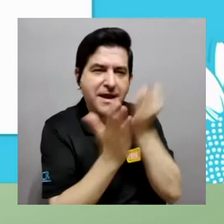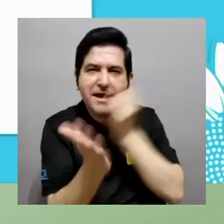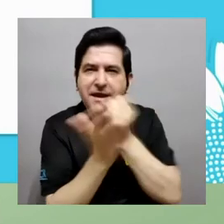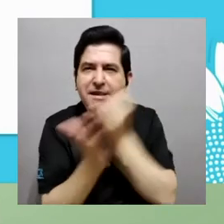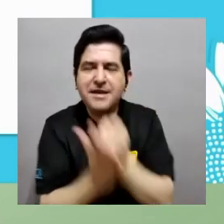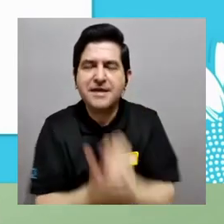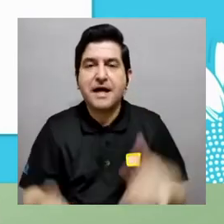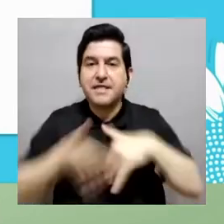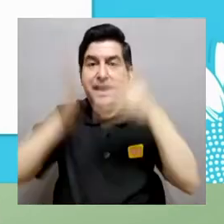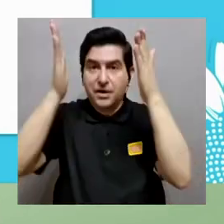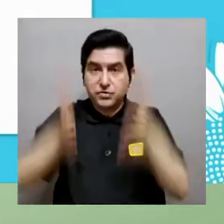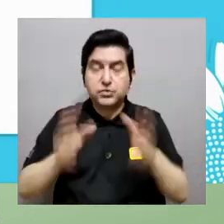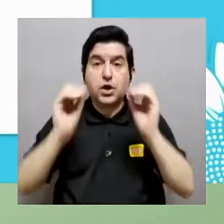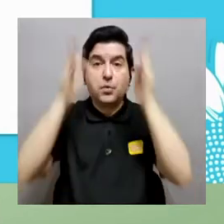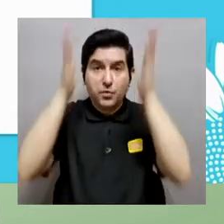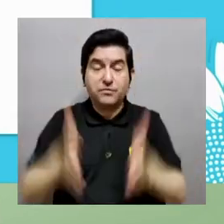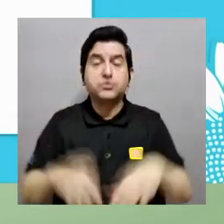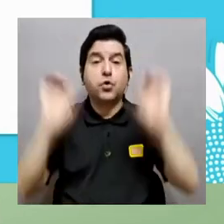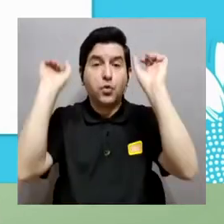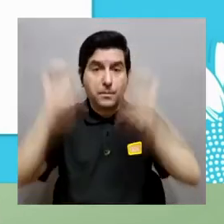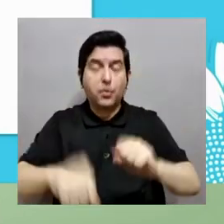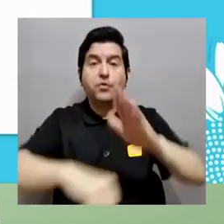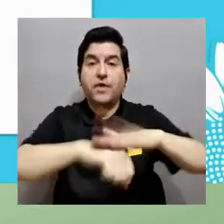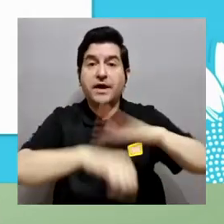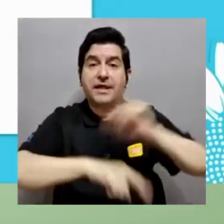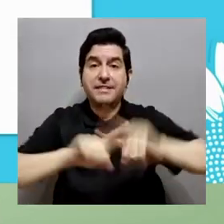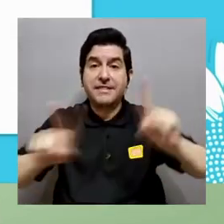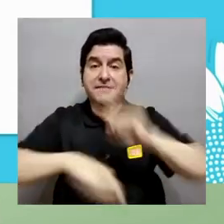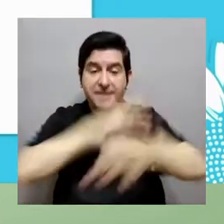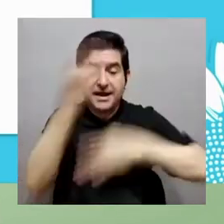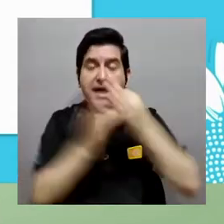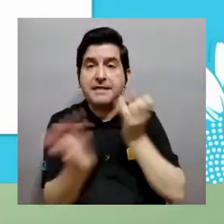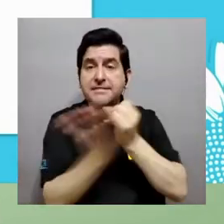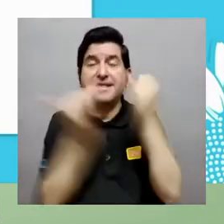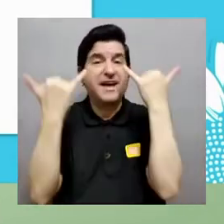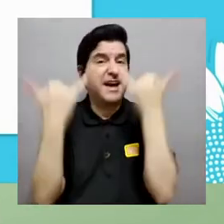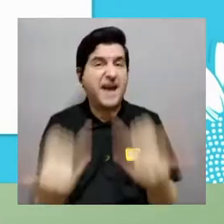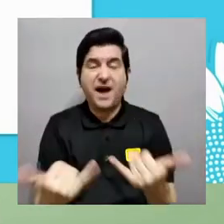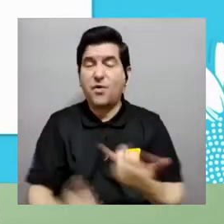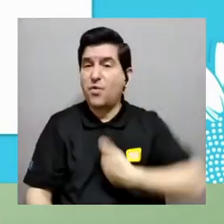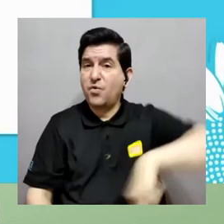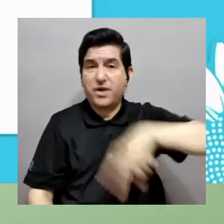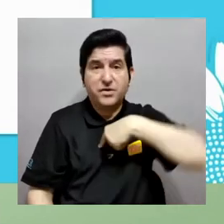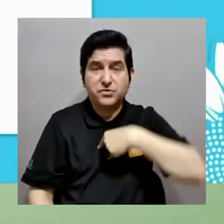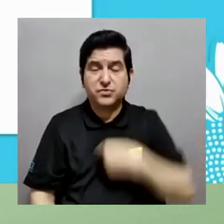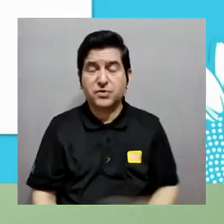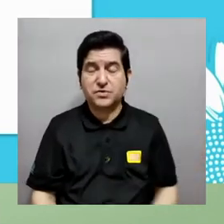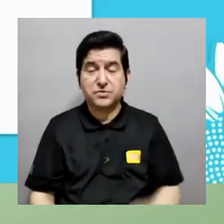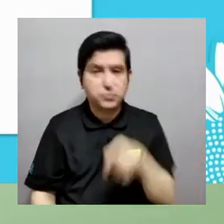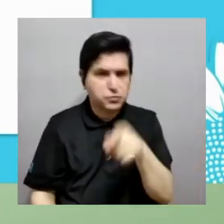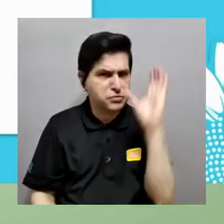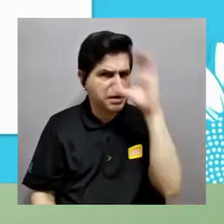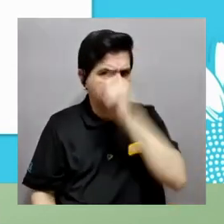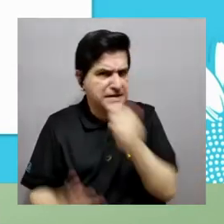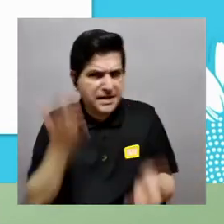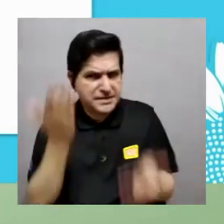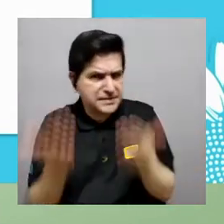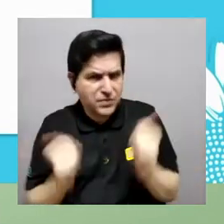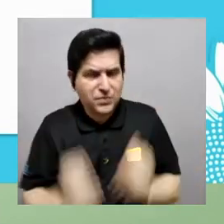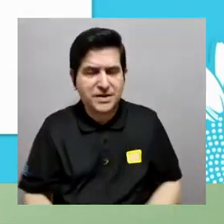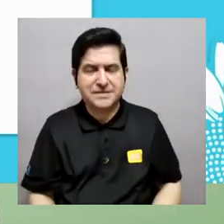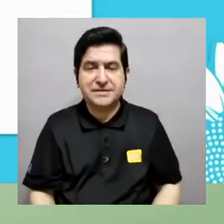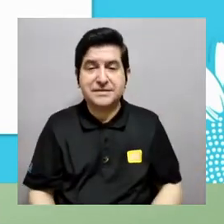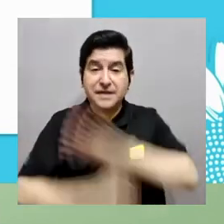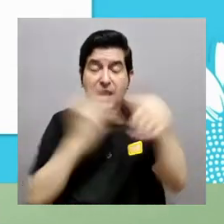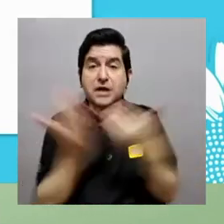es que vamos a tener nos permite la construcción de habilidad de investigación en la comunidad estudiantil docente podemos habilitar otros tipos de investigaciones que